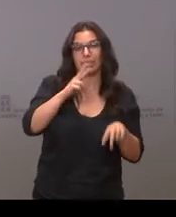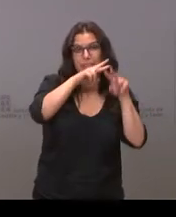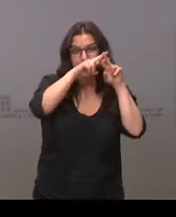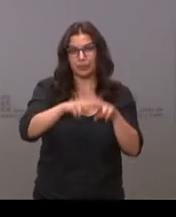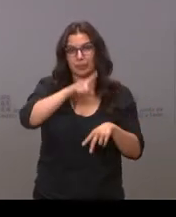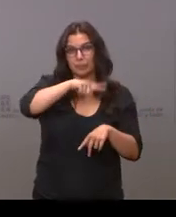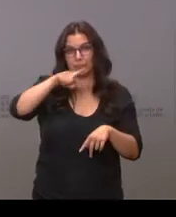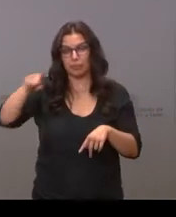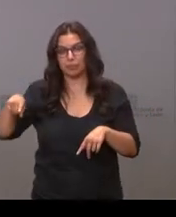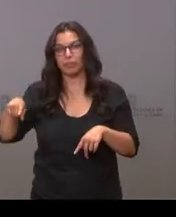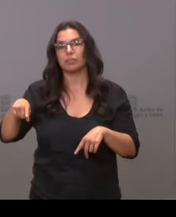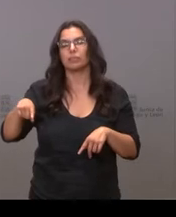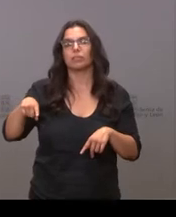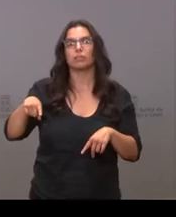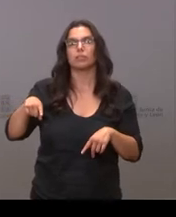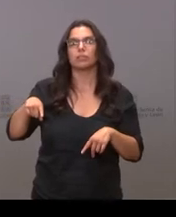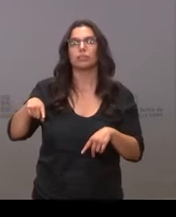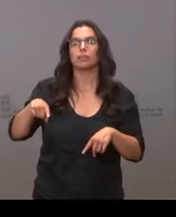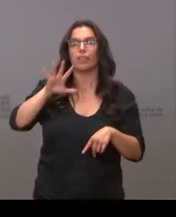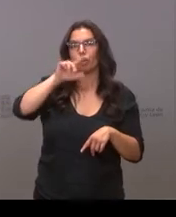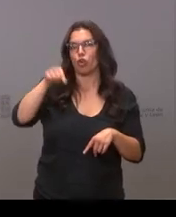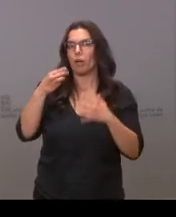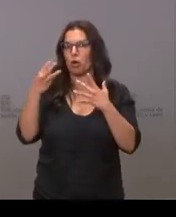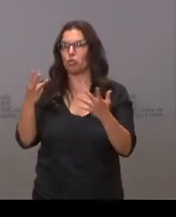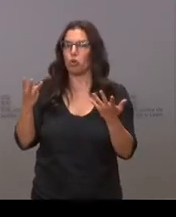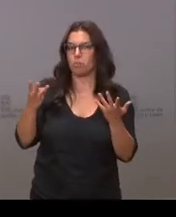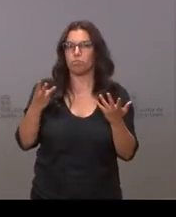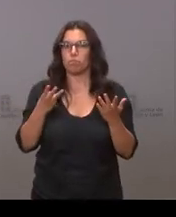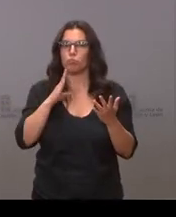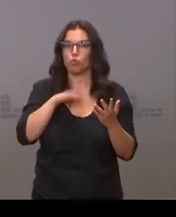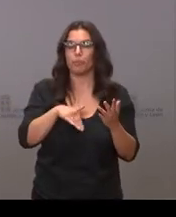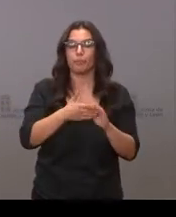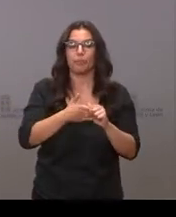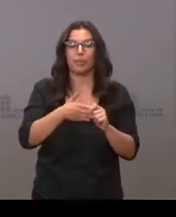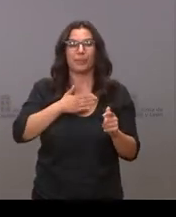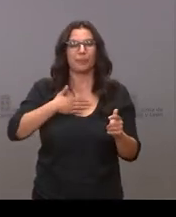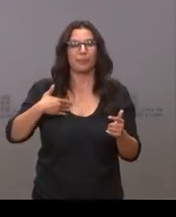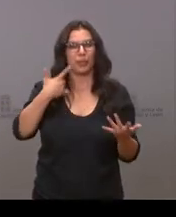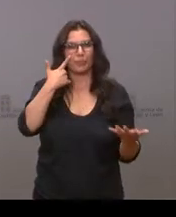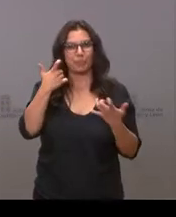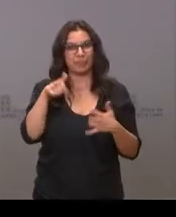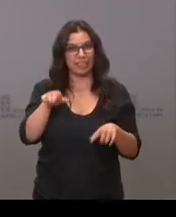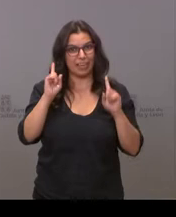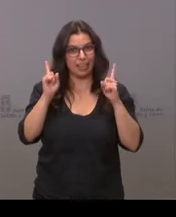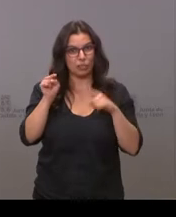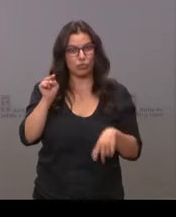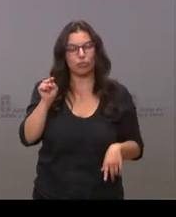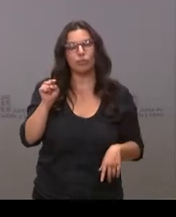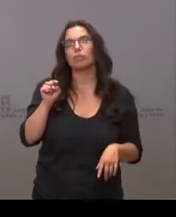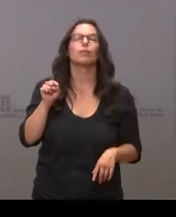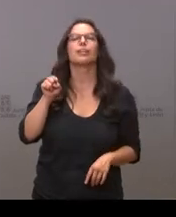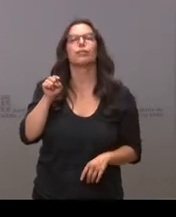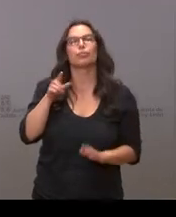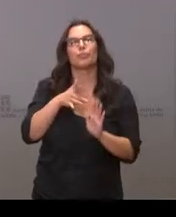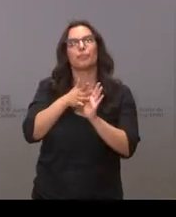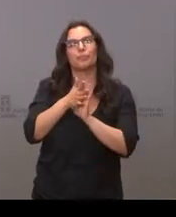También, en la variación relativa, el 5,8%. Quiero decir, y me gustaría resaltar en este caso, que esto es